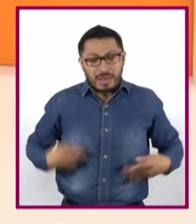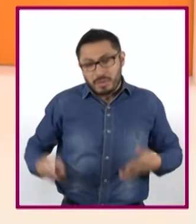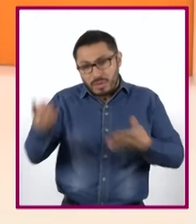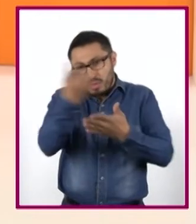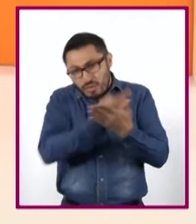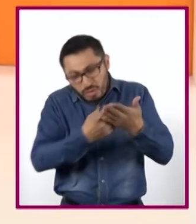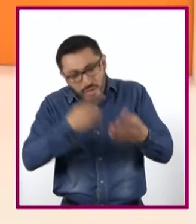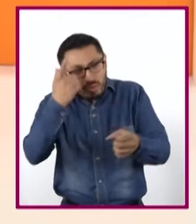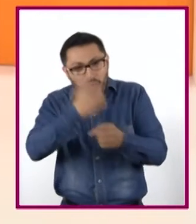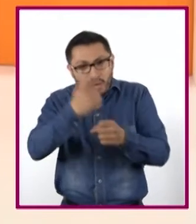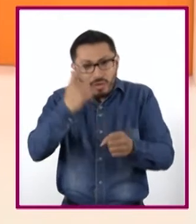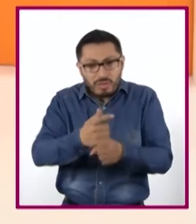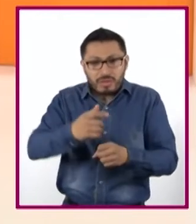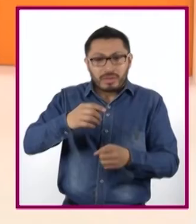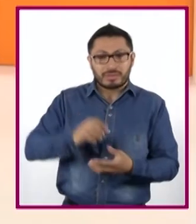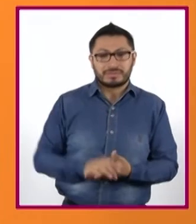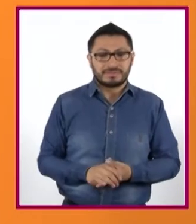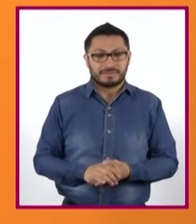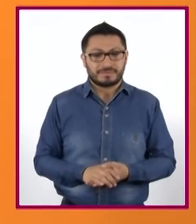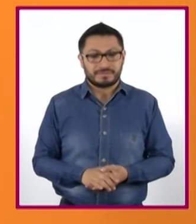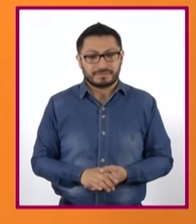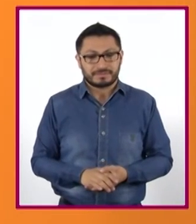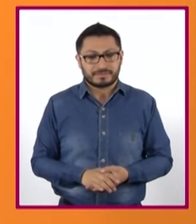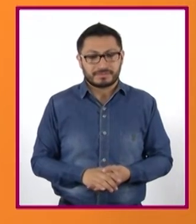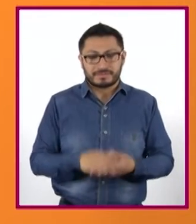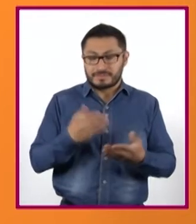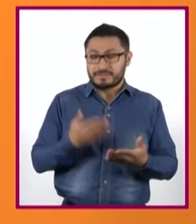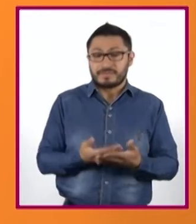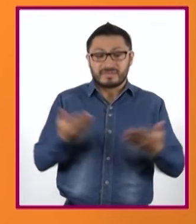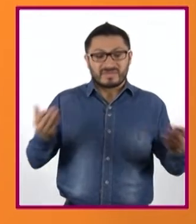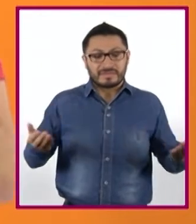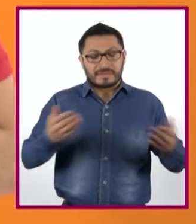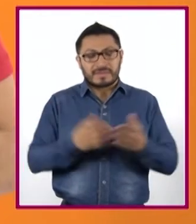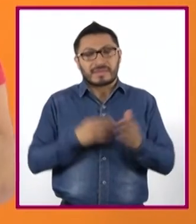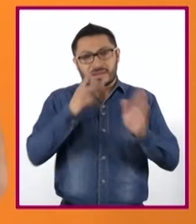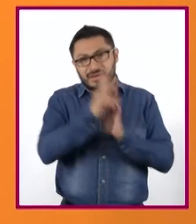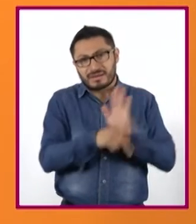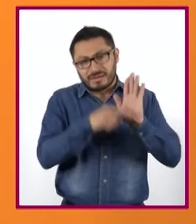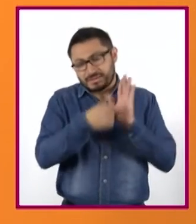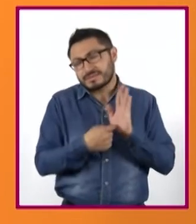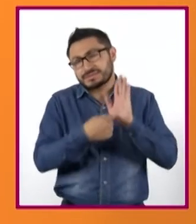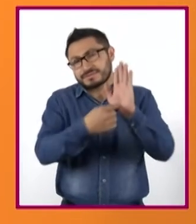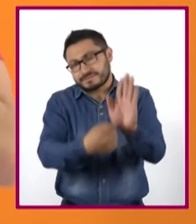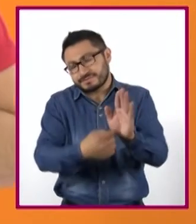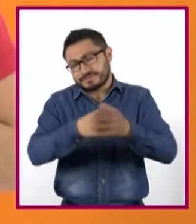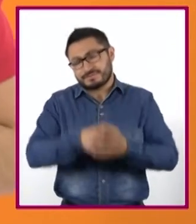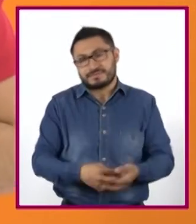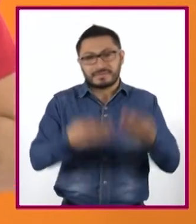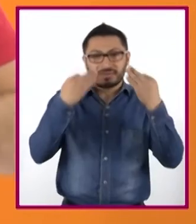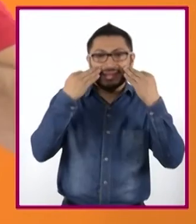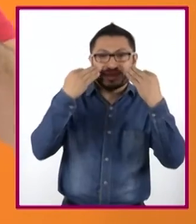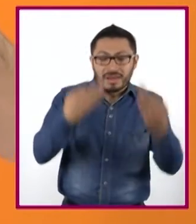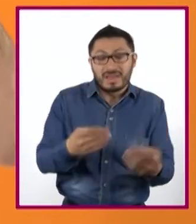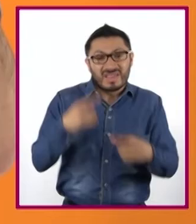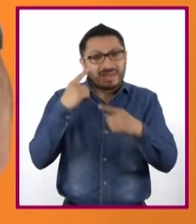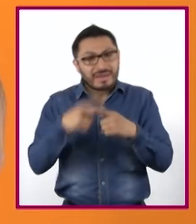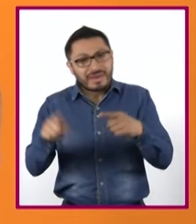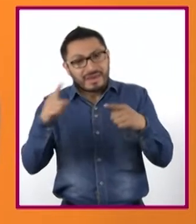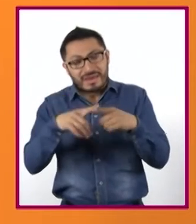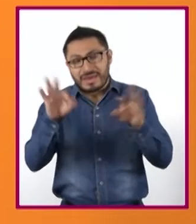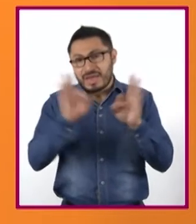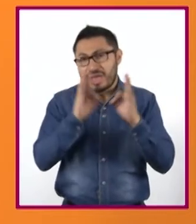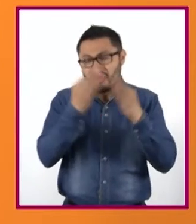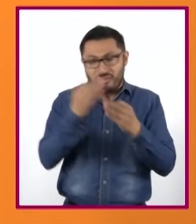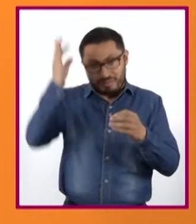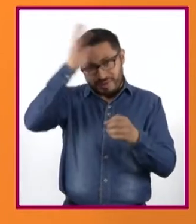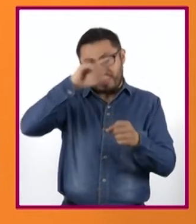que son estáticas. A continuación, en el video que les presentaremos, podrán apreciar otra manifestación